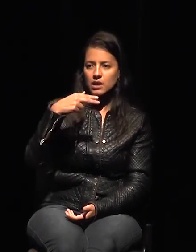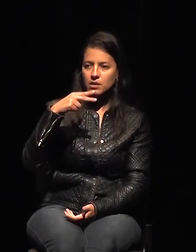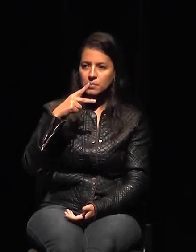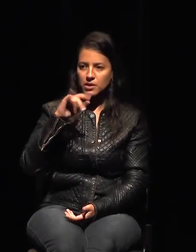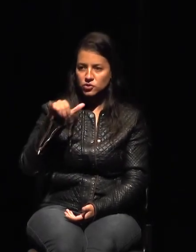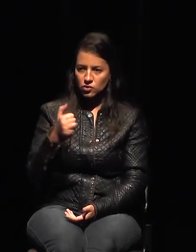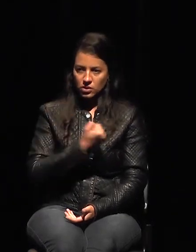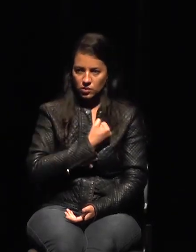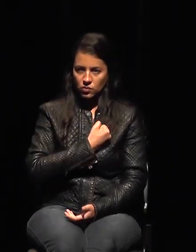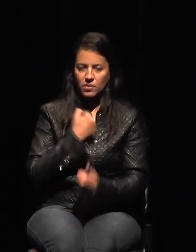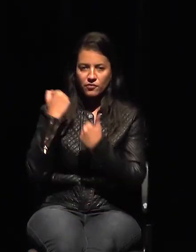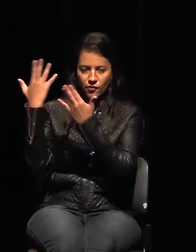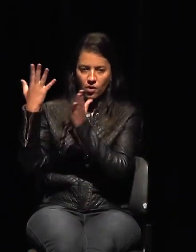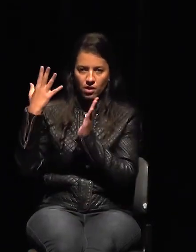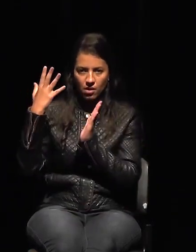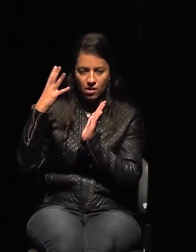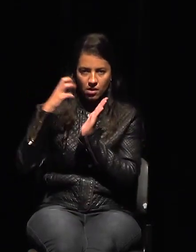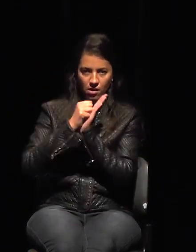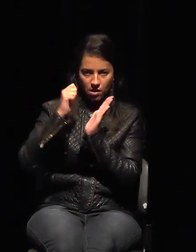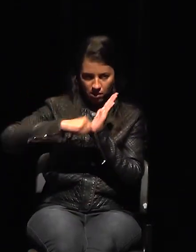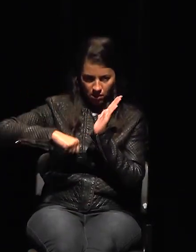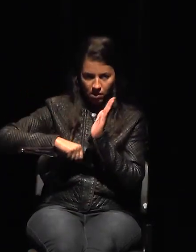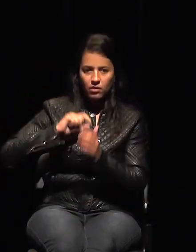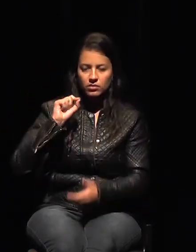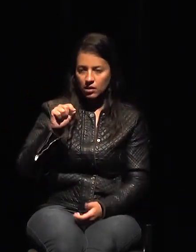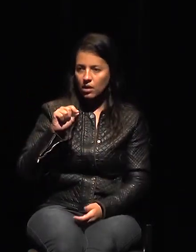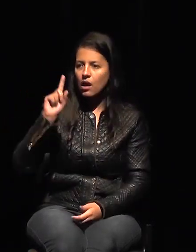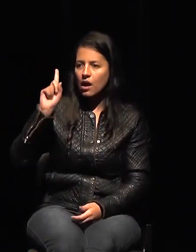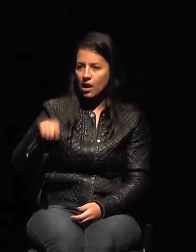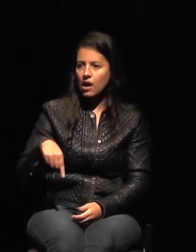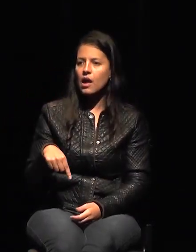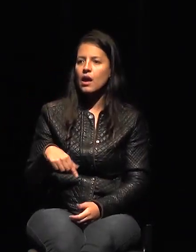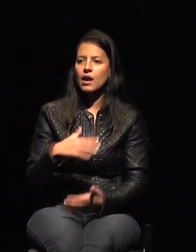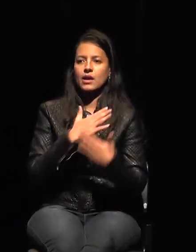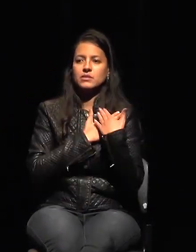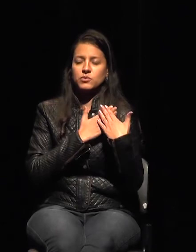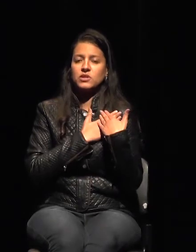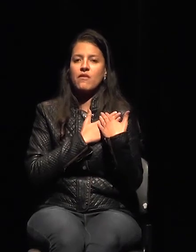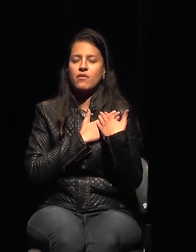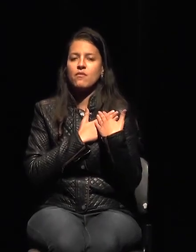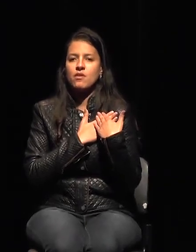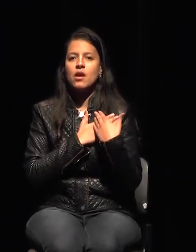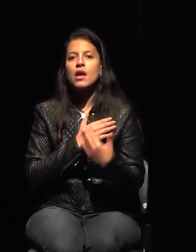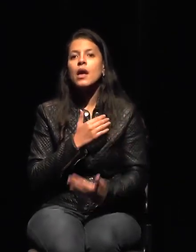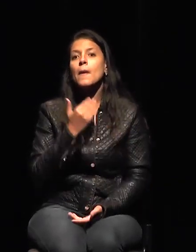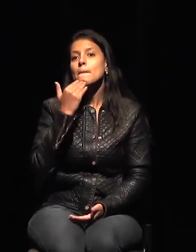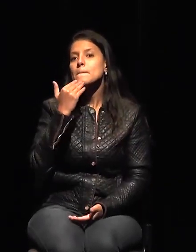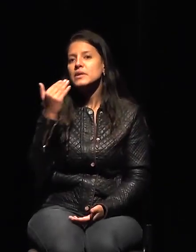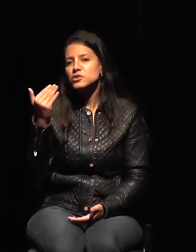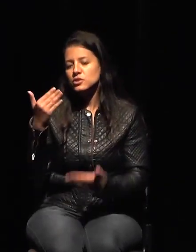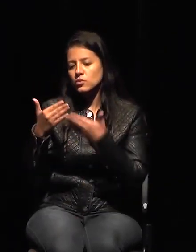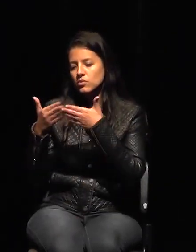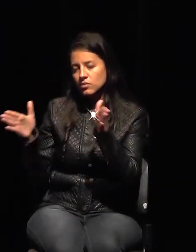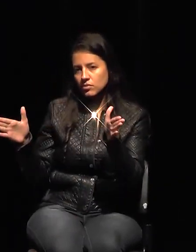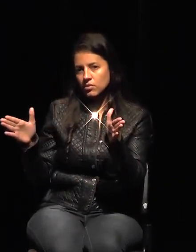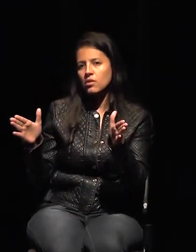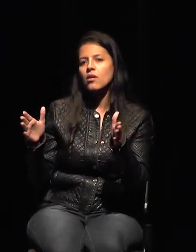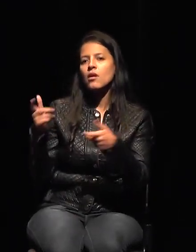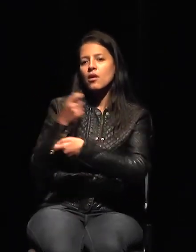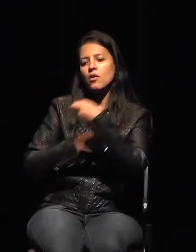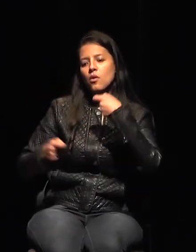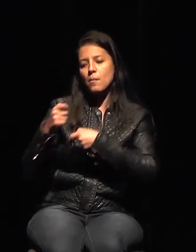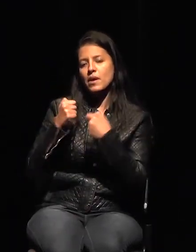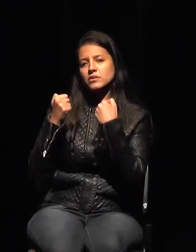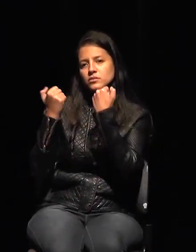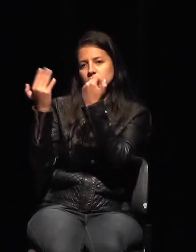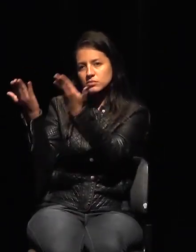legal es el que está determinado, o sea, quién solicitó el registro y todas las